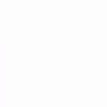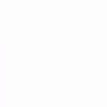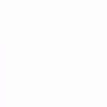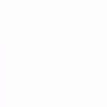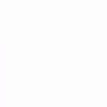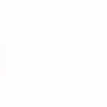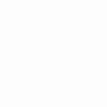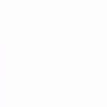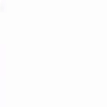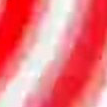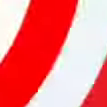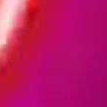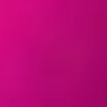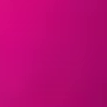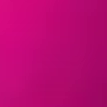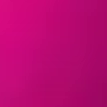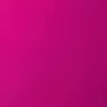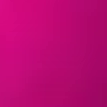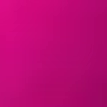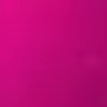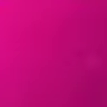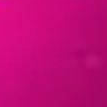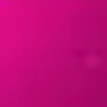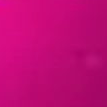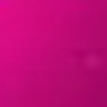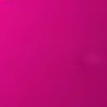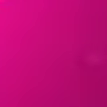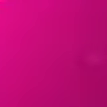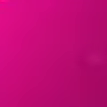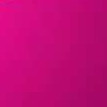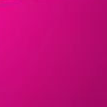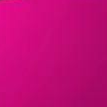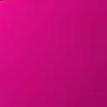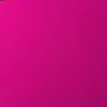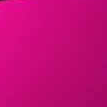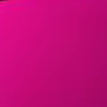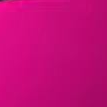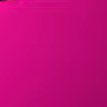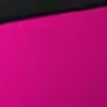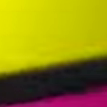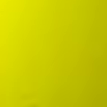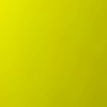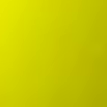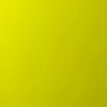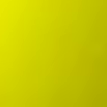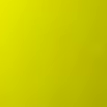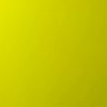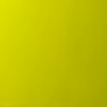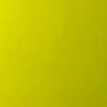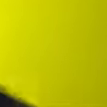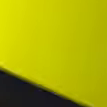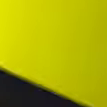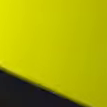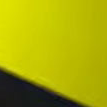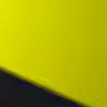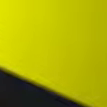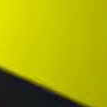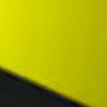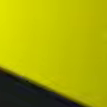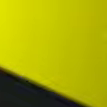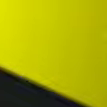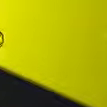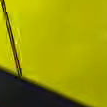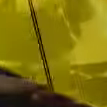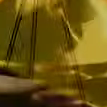Pero vayamos ya con la licenciada Erika García Arevalo, nuestra abogada, tu abogada, con violencia familiar. ¡Continuamos, chicos!